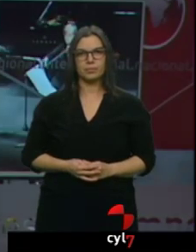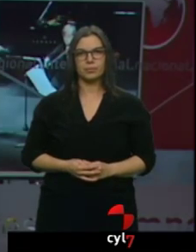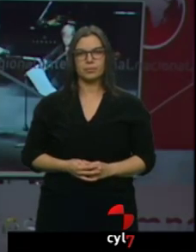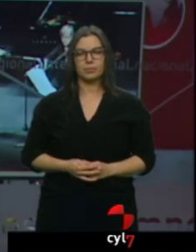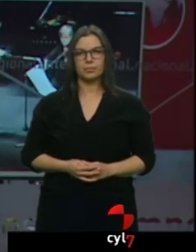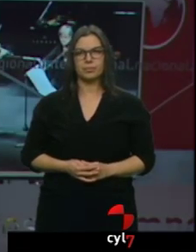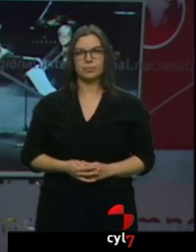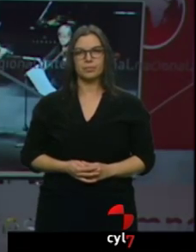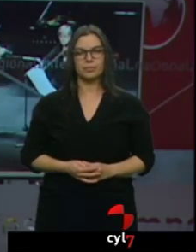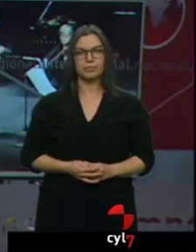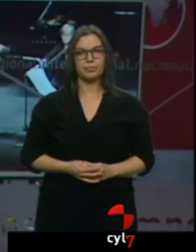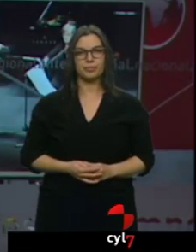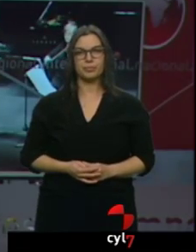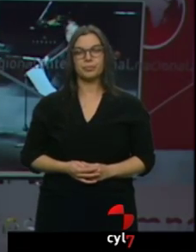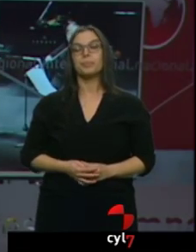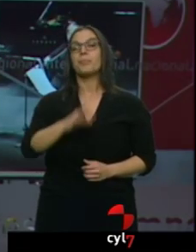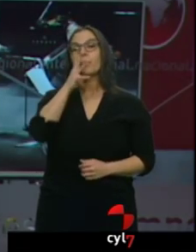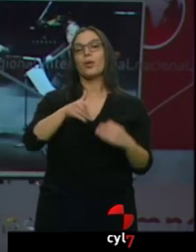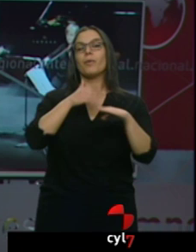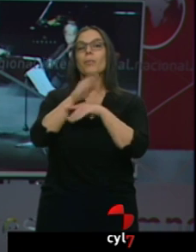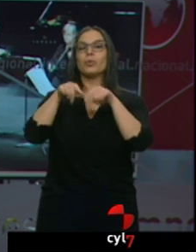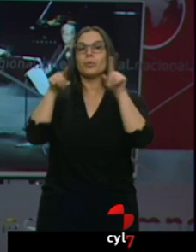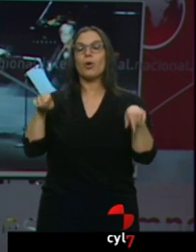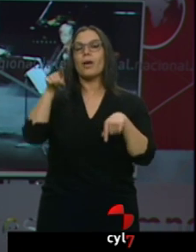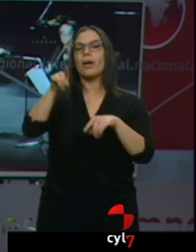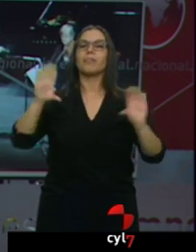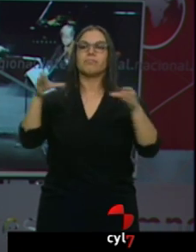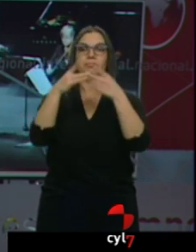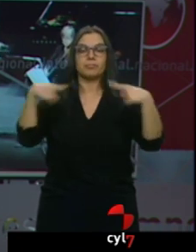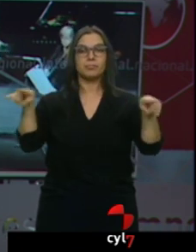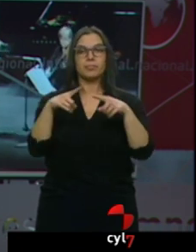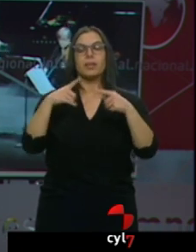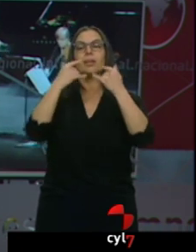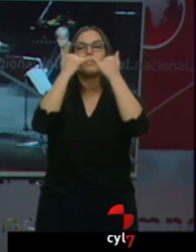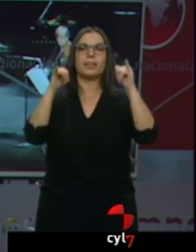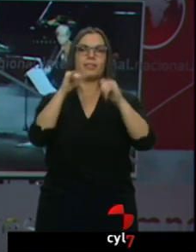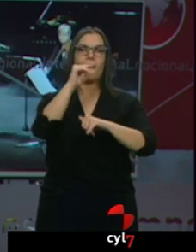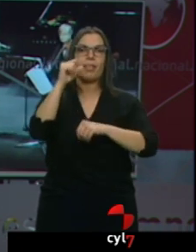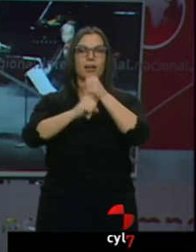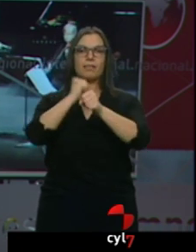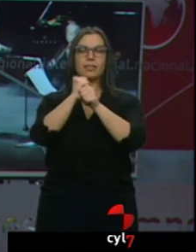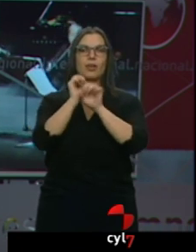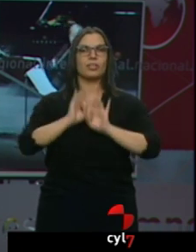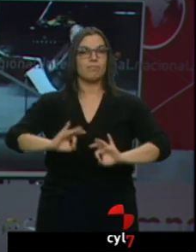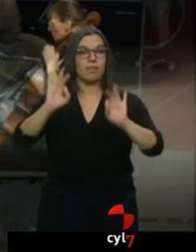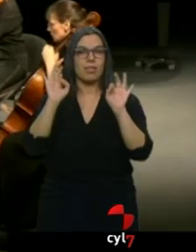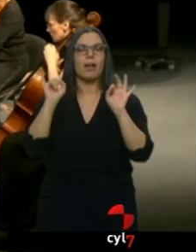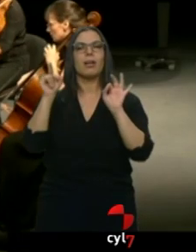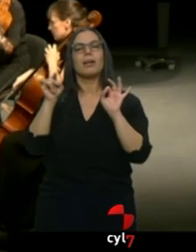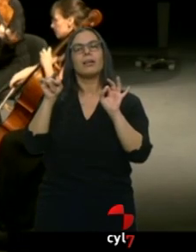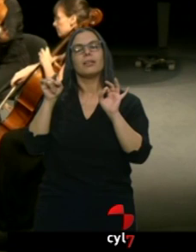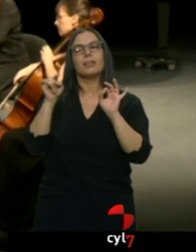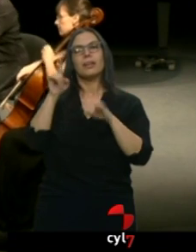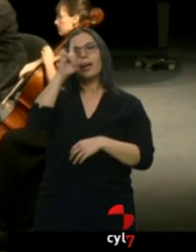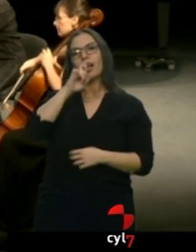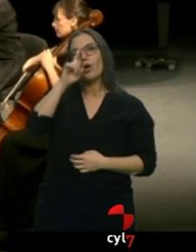Pues nos vamos hasta Segovia, donde la Filarmónica celebró su centenario con un concierto especial. Recordaron el mismo programa que la segoviana María de